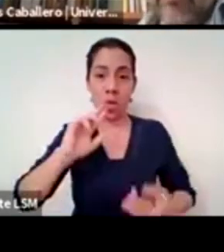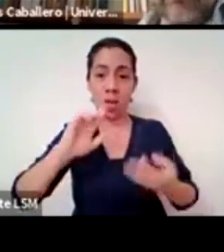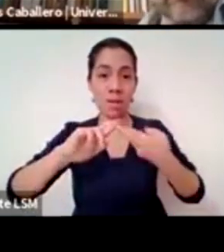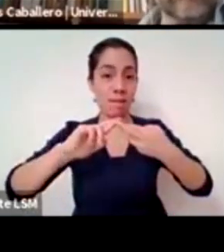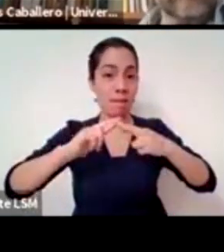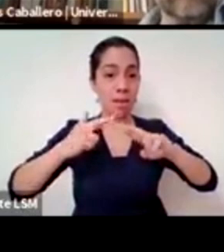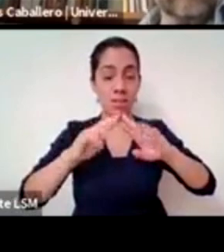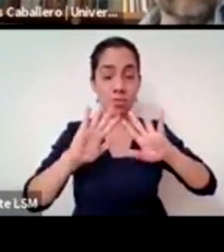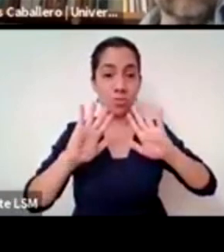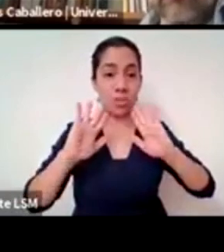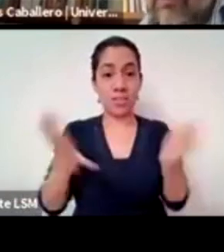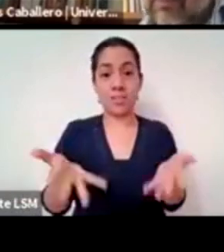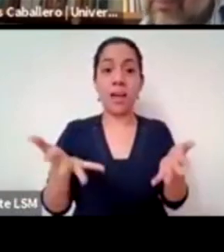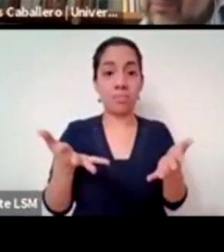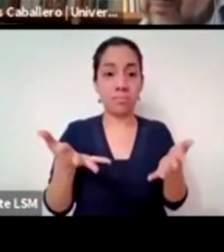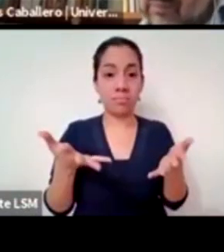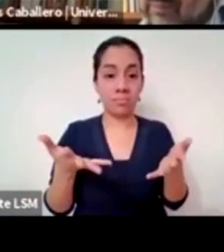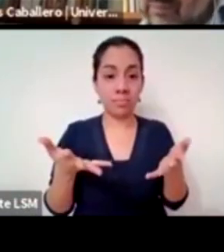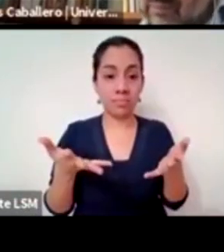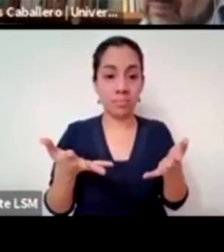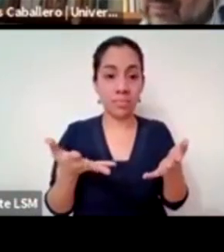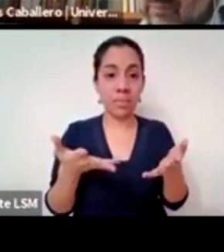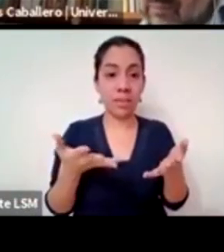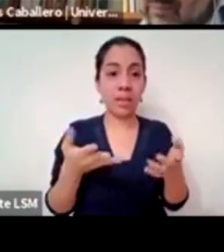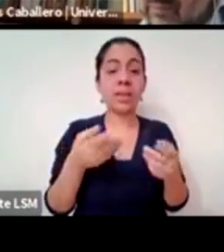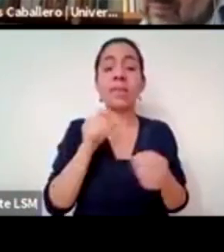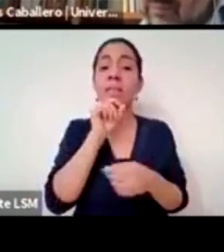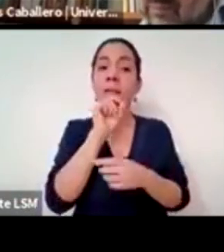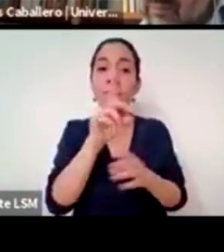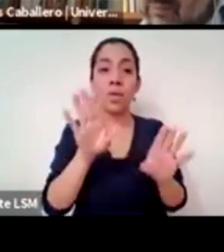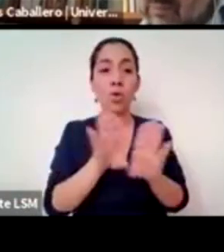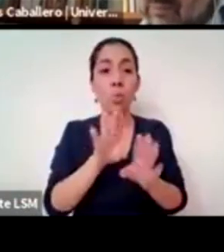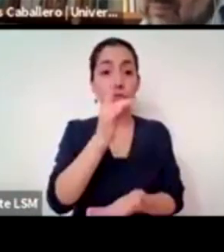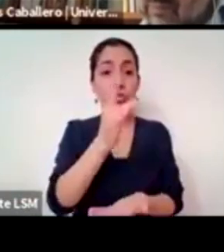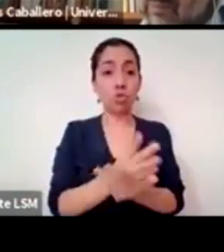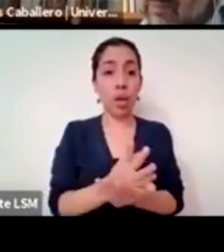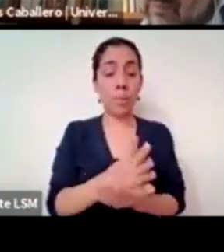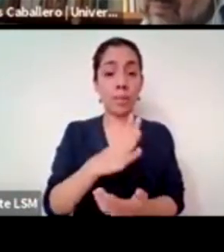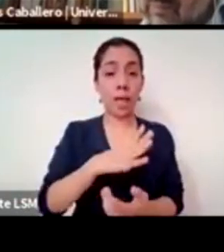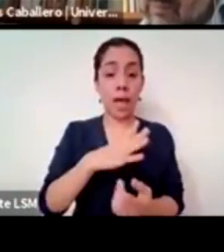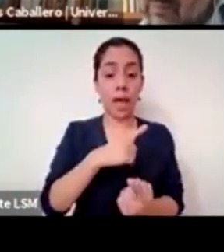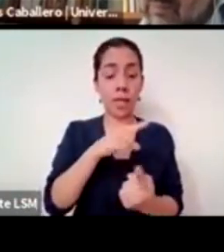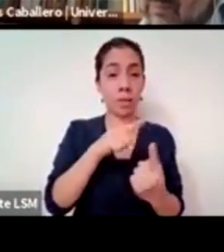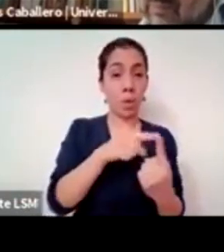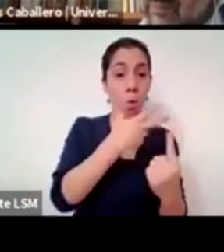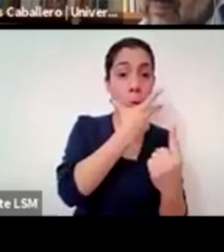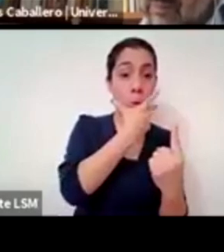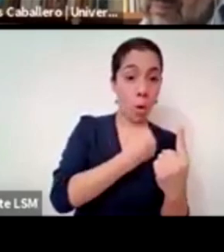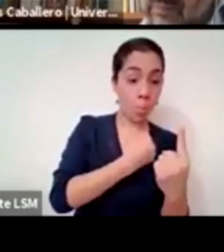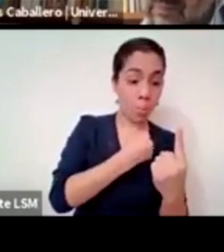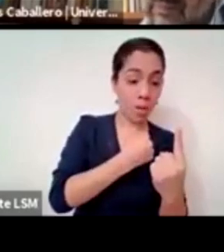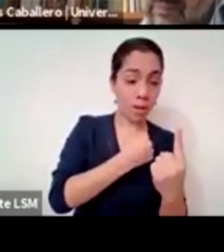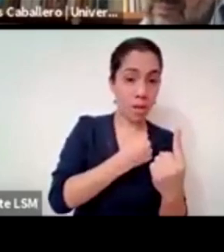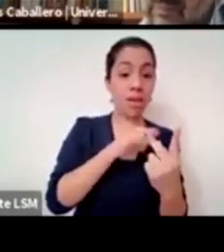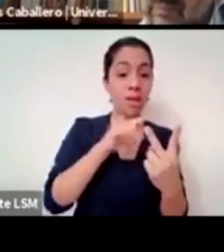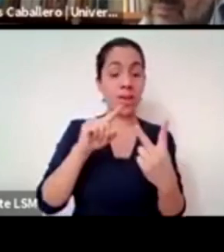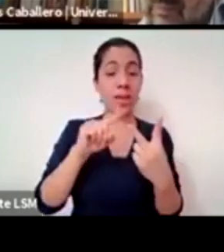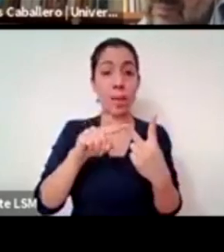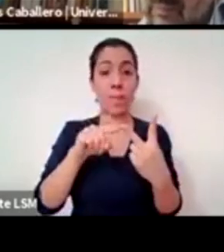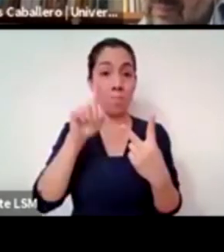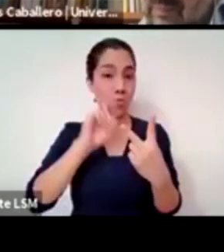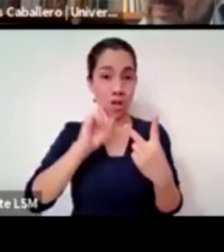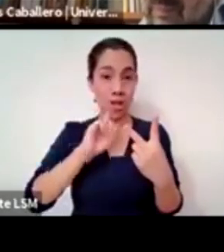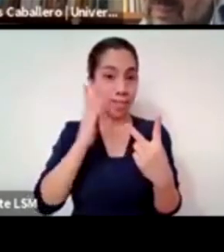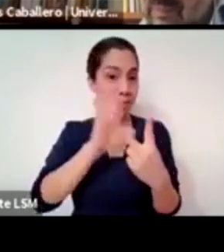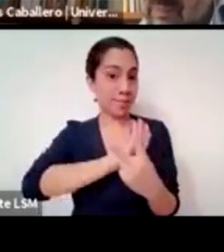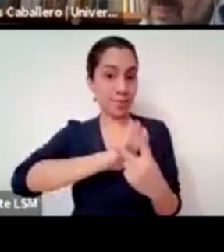heterosexuales en la binariedad sexual no hay más que hombres y mujeres es decir